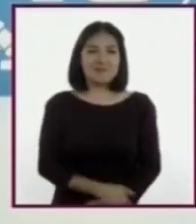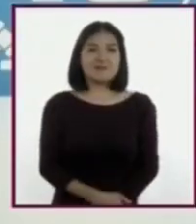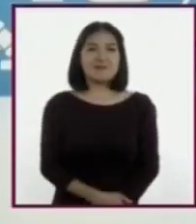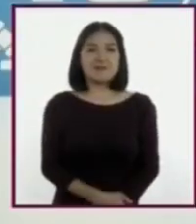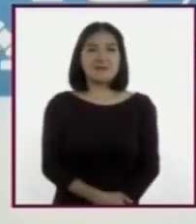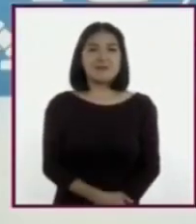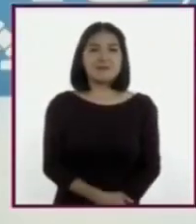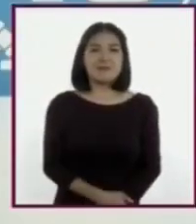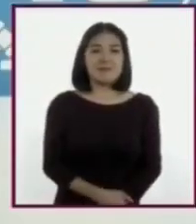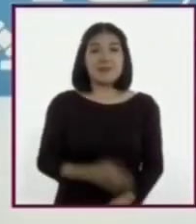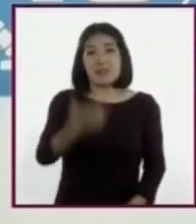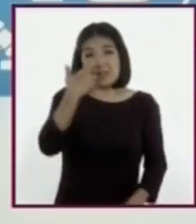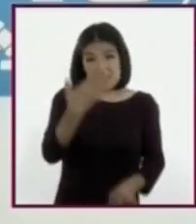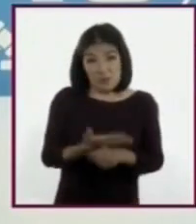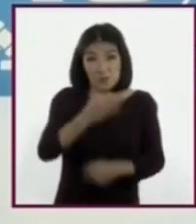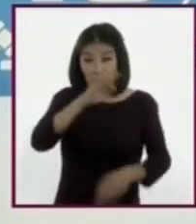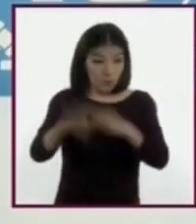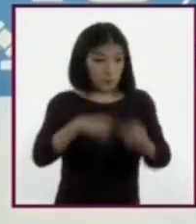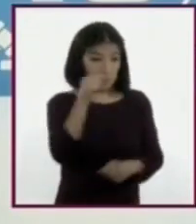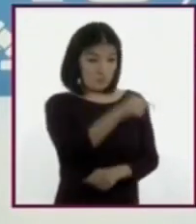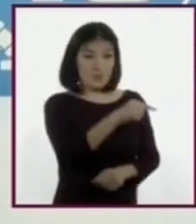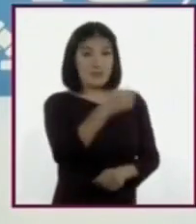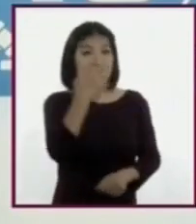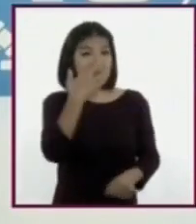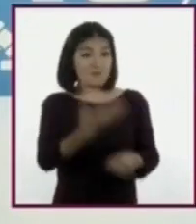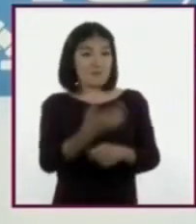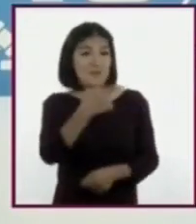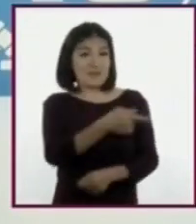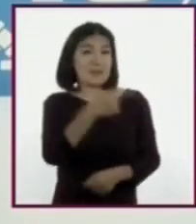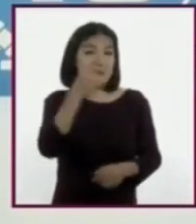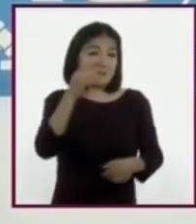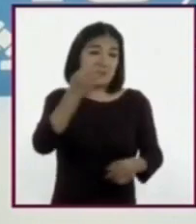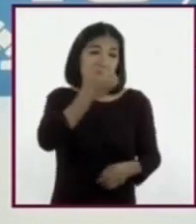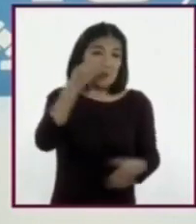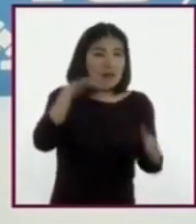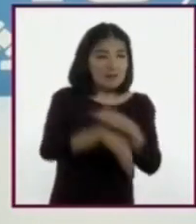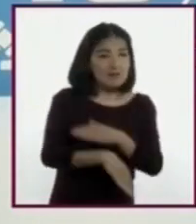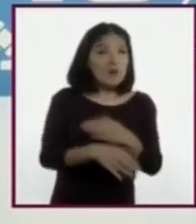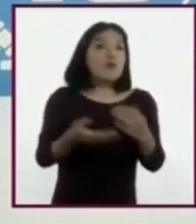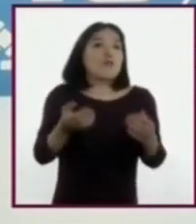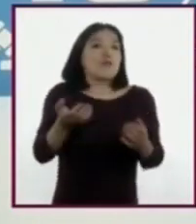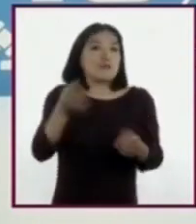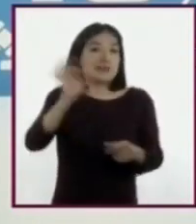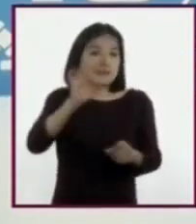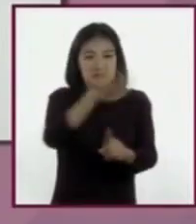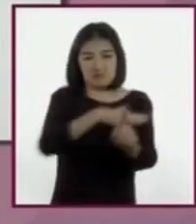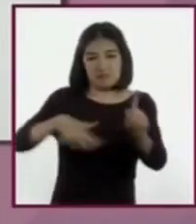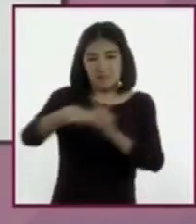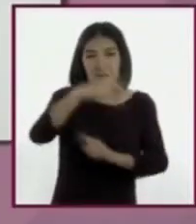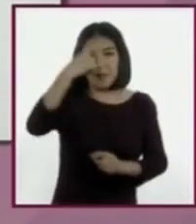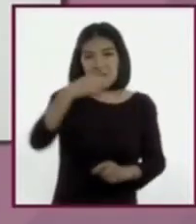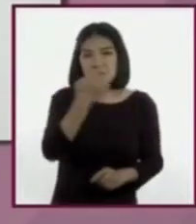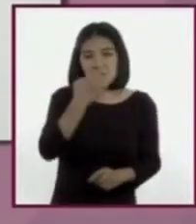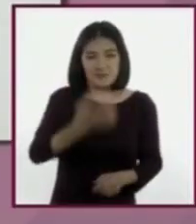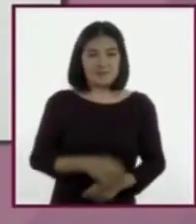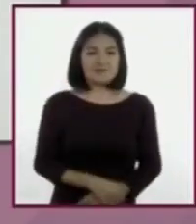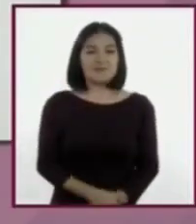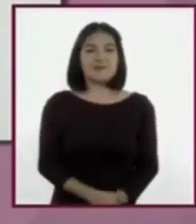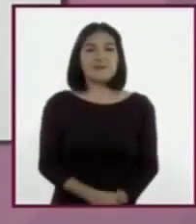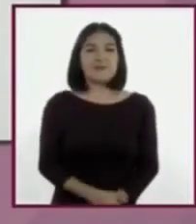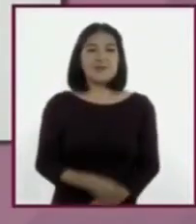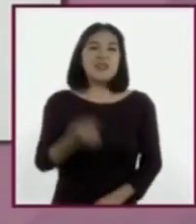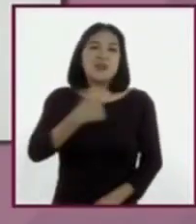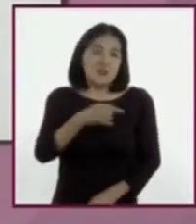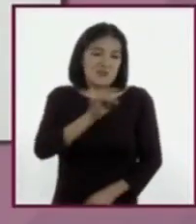¿Sería responsabilidad totalmente suya o de alguna forma el entorno tiene algo que ver? Tengo miedo a un